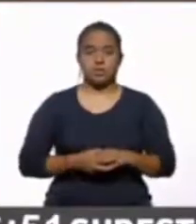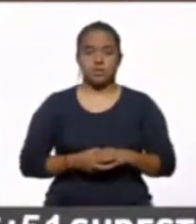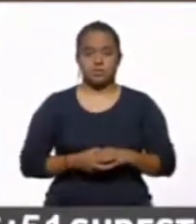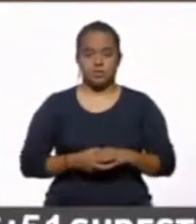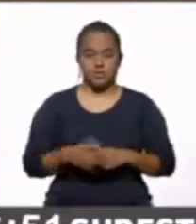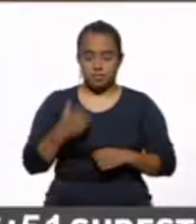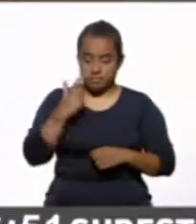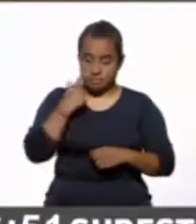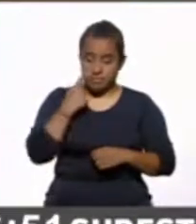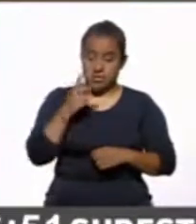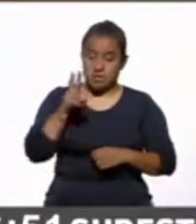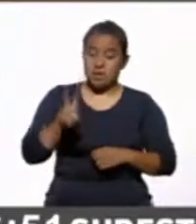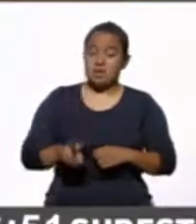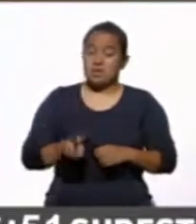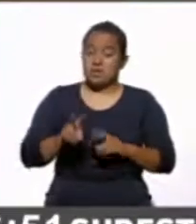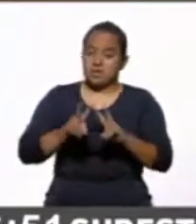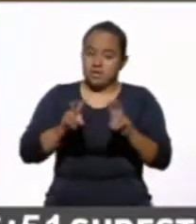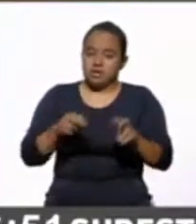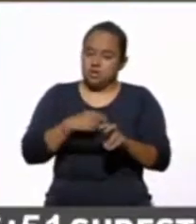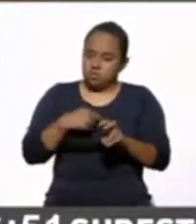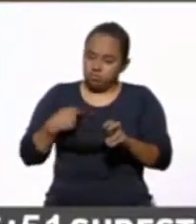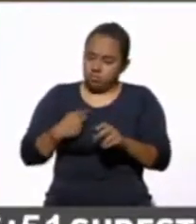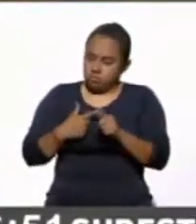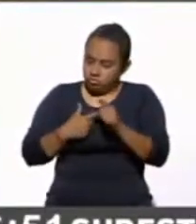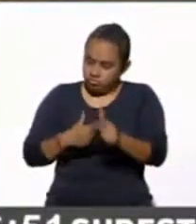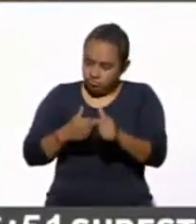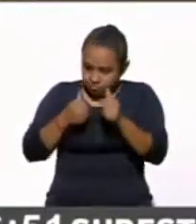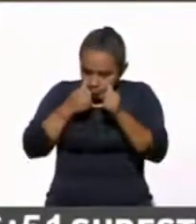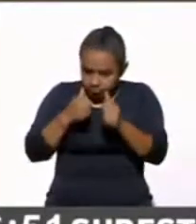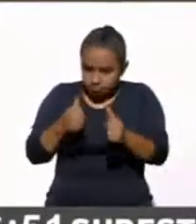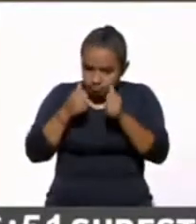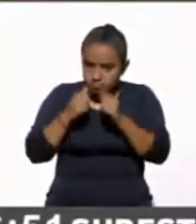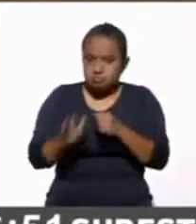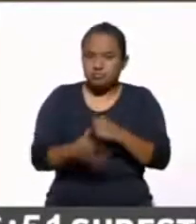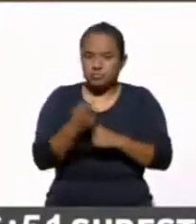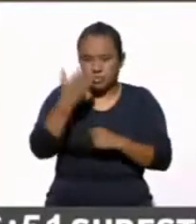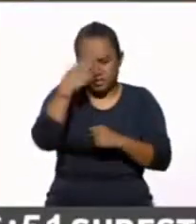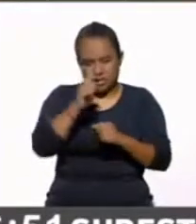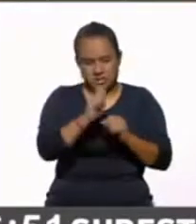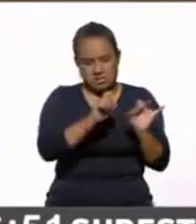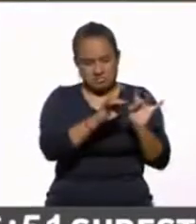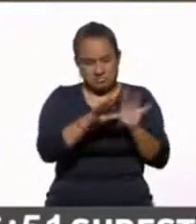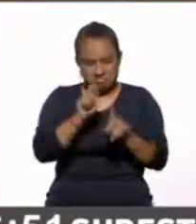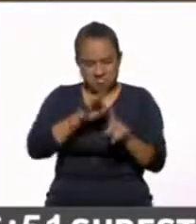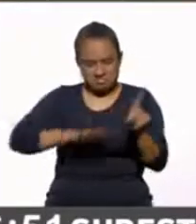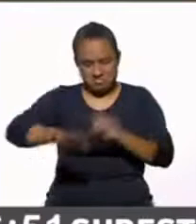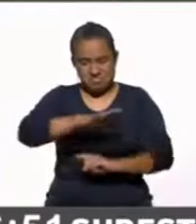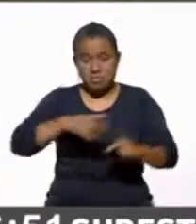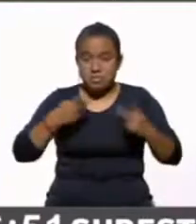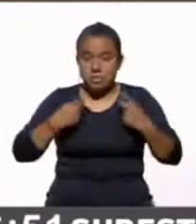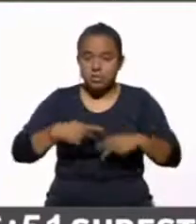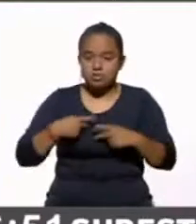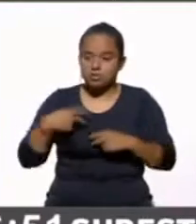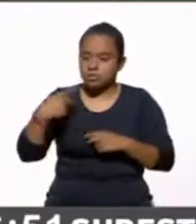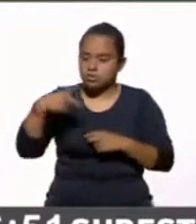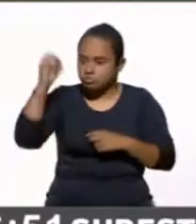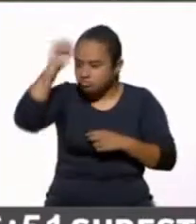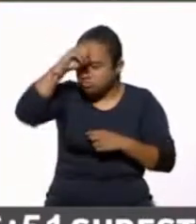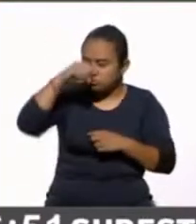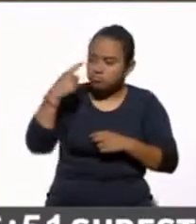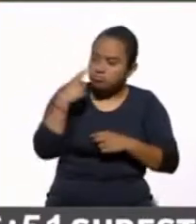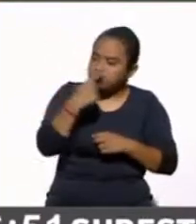Mira, es un tema que le hemos dado seguimiento porque, como todo fenómeno social, se registra en la opinión pública